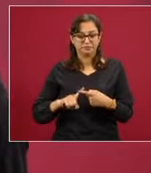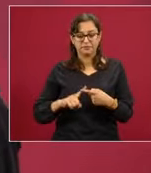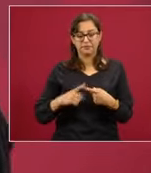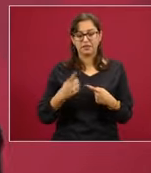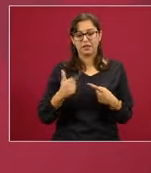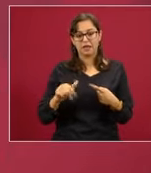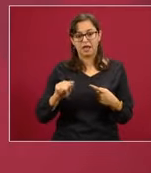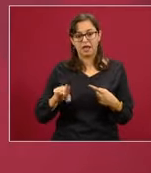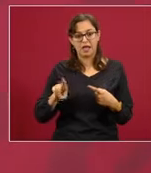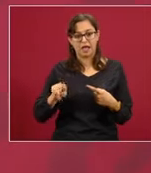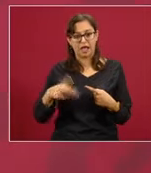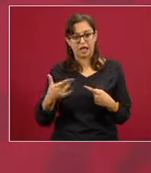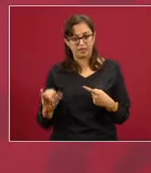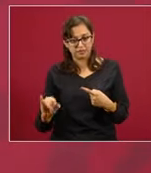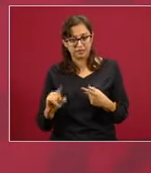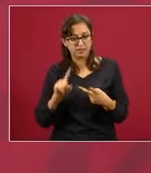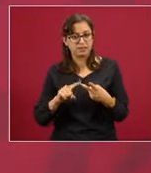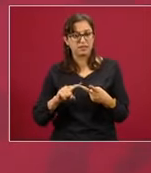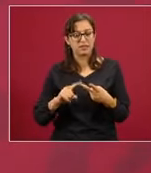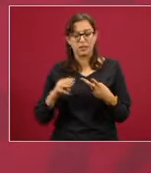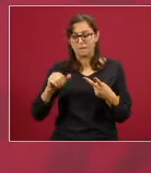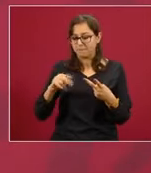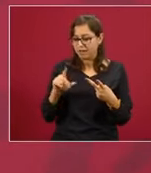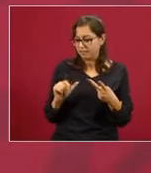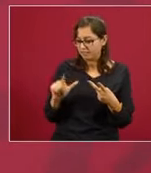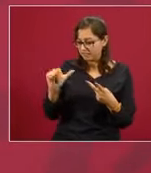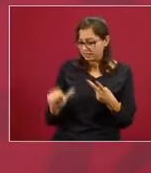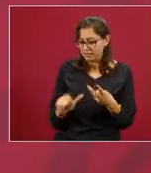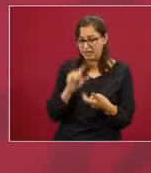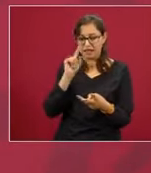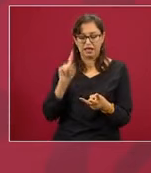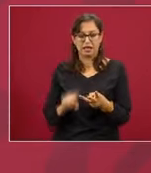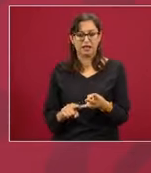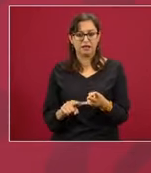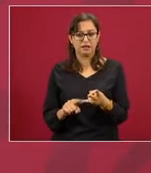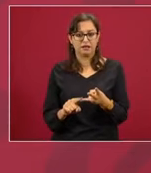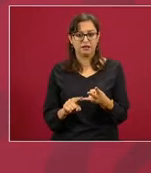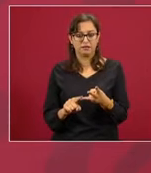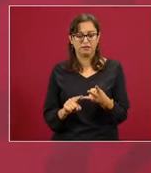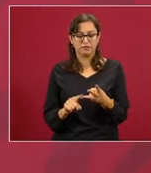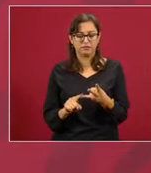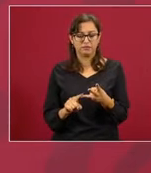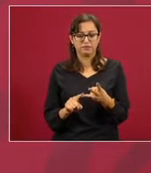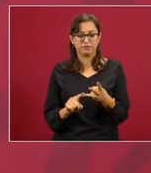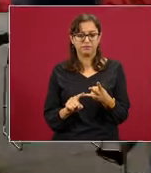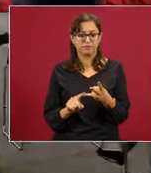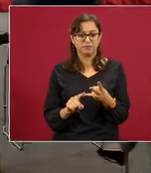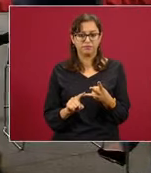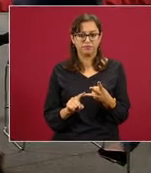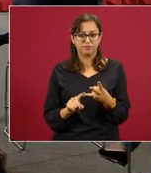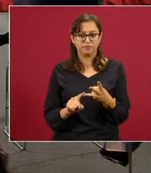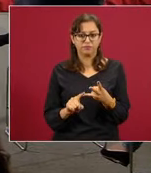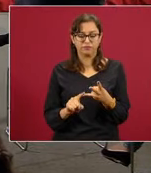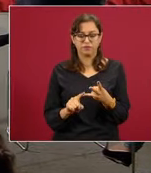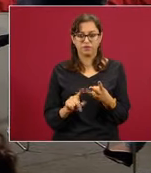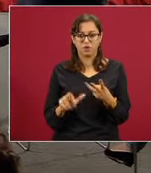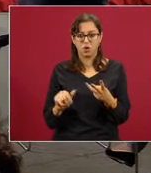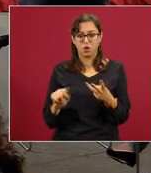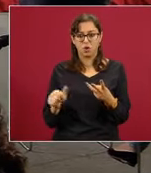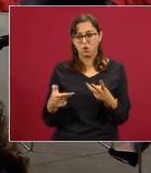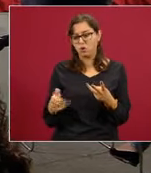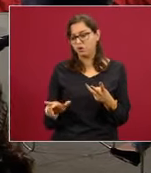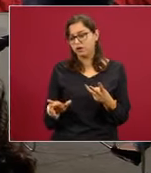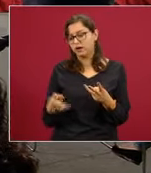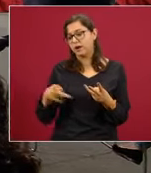y Mandela y Luther King